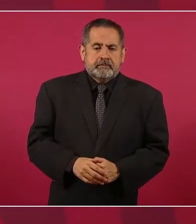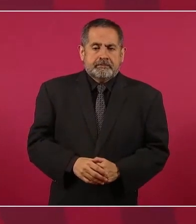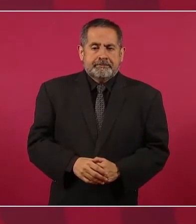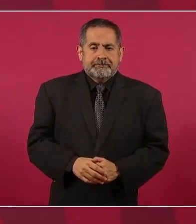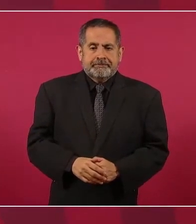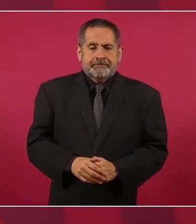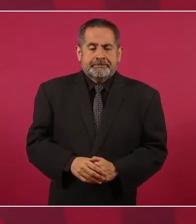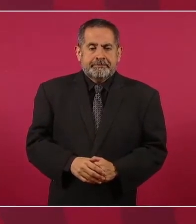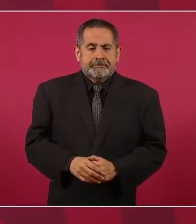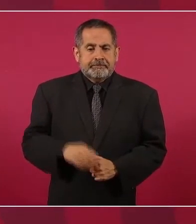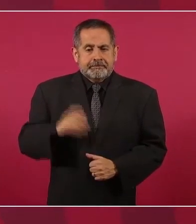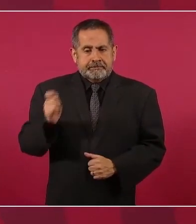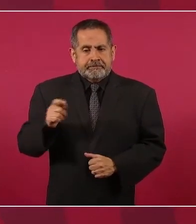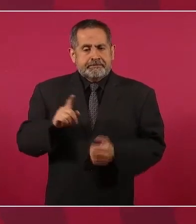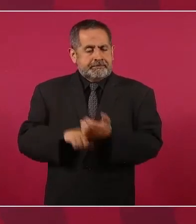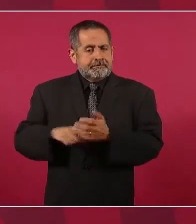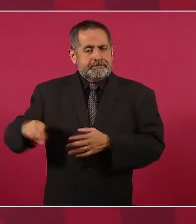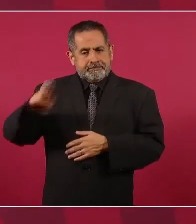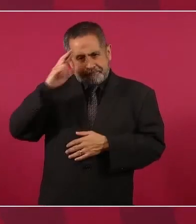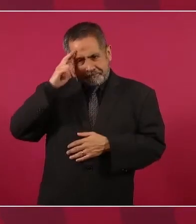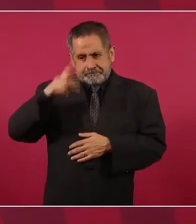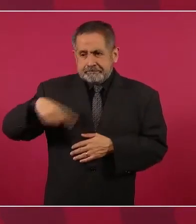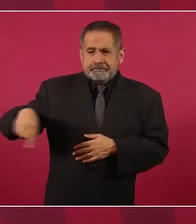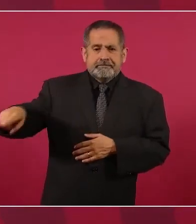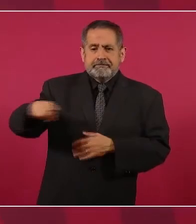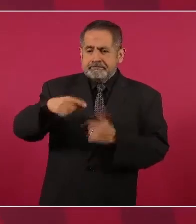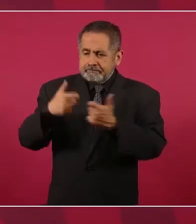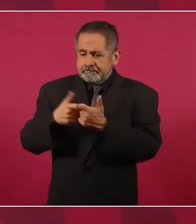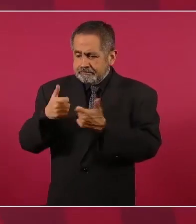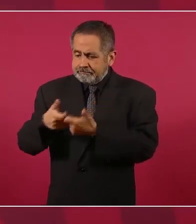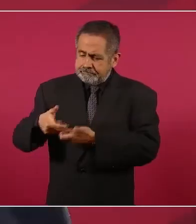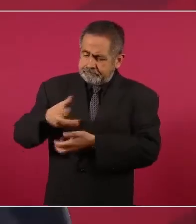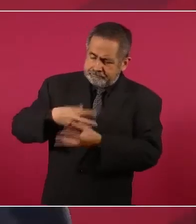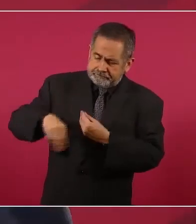ese rescate se paga con presupuesto público